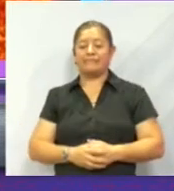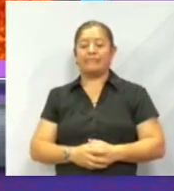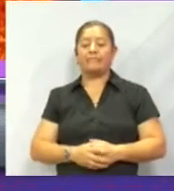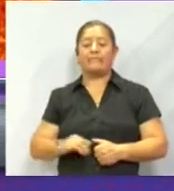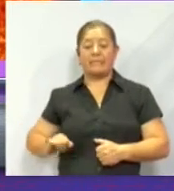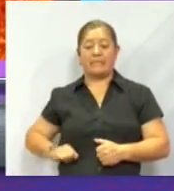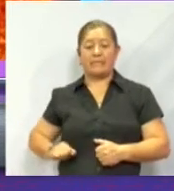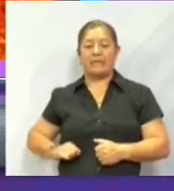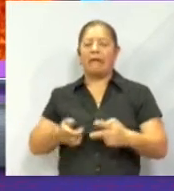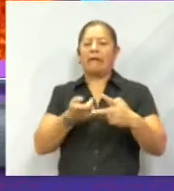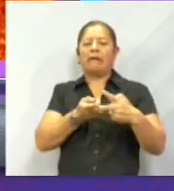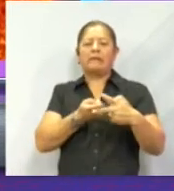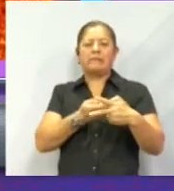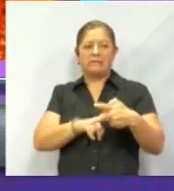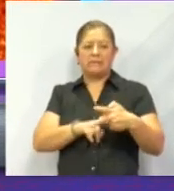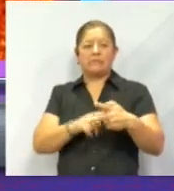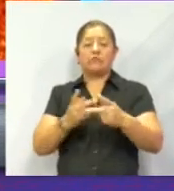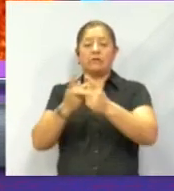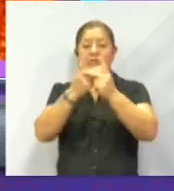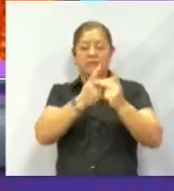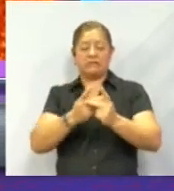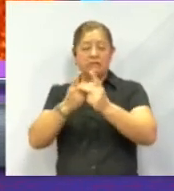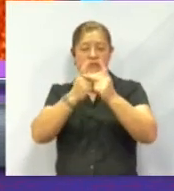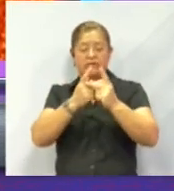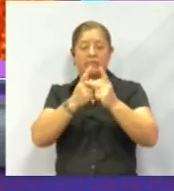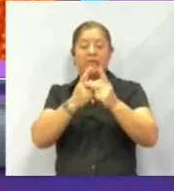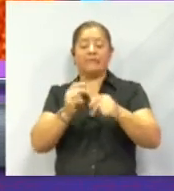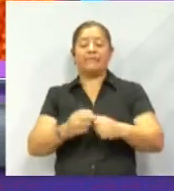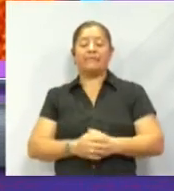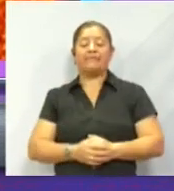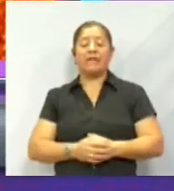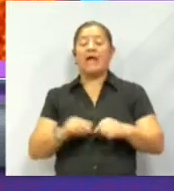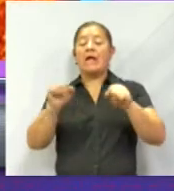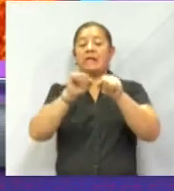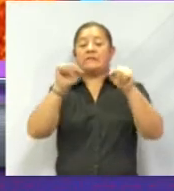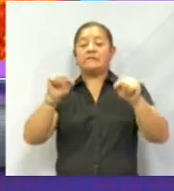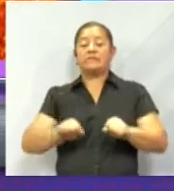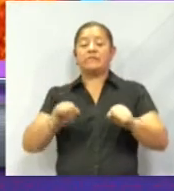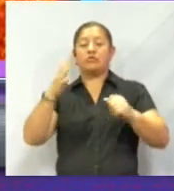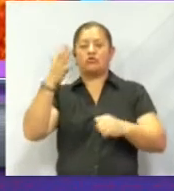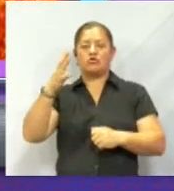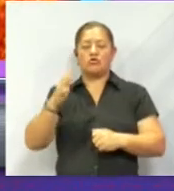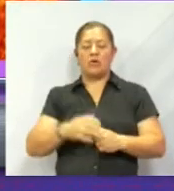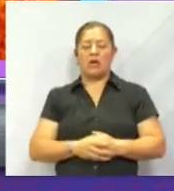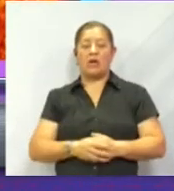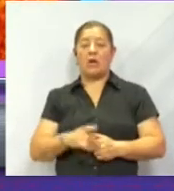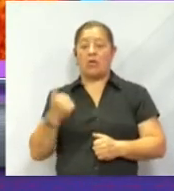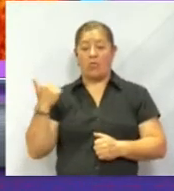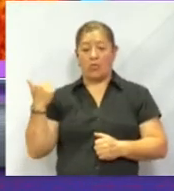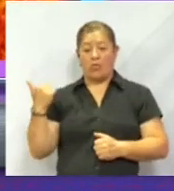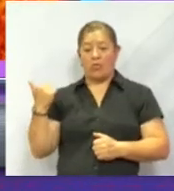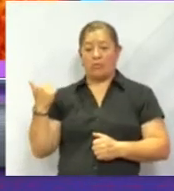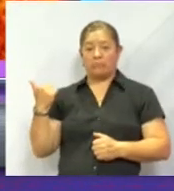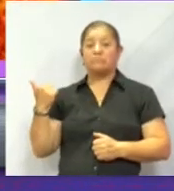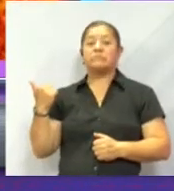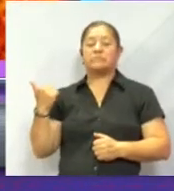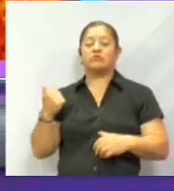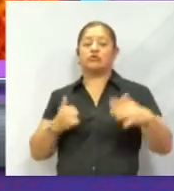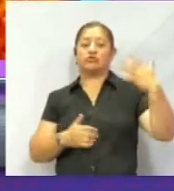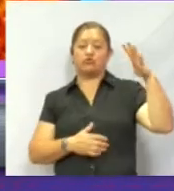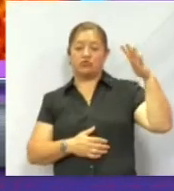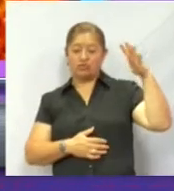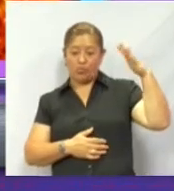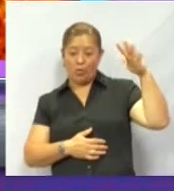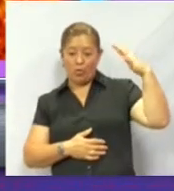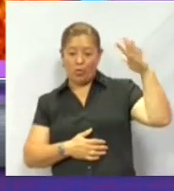empezamos con la estrella del sistema solar, el gran señor sol, que estás viendo ahorita en tu pantalla? Que por cierto,